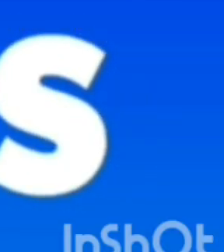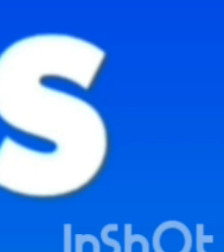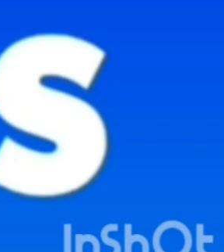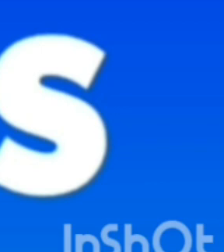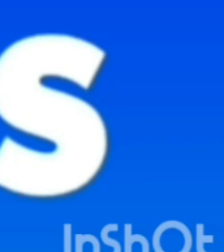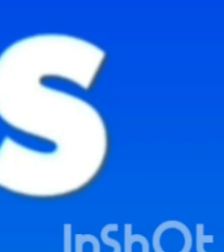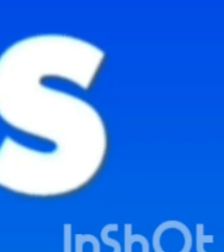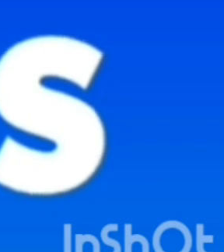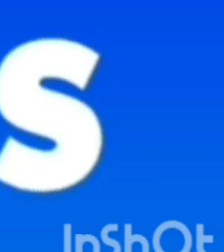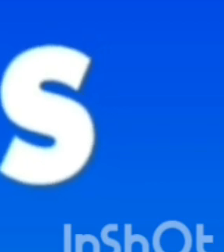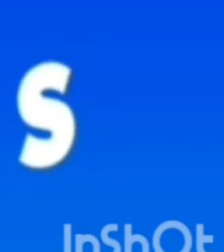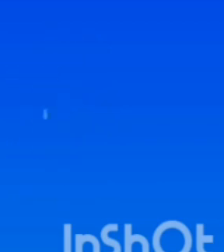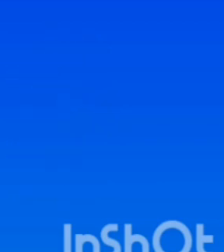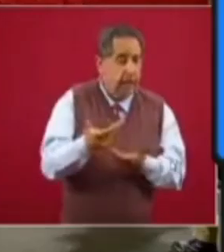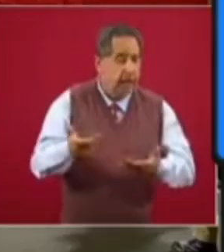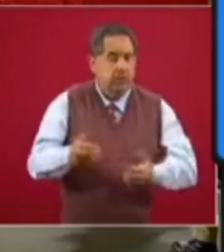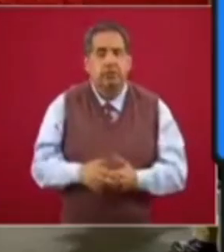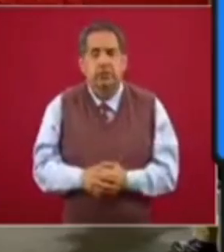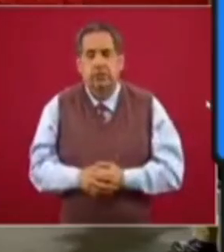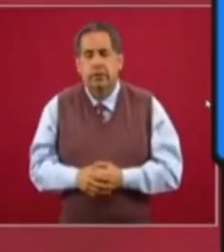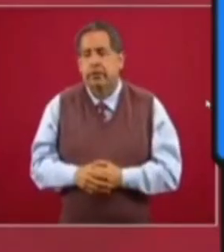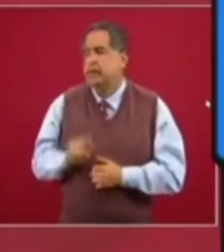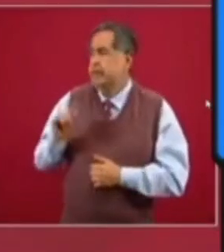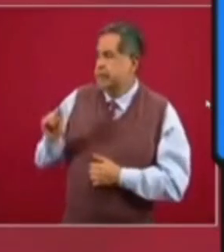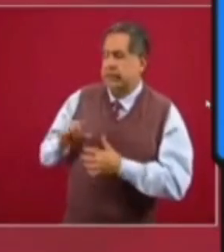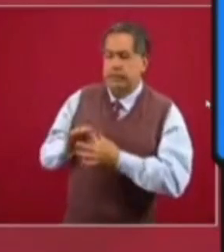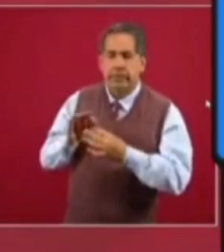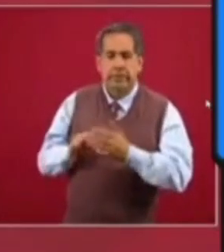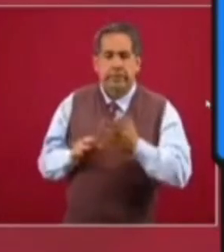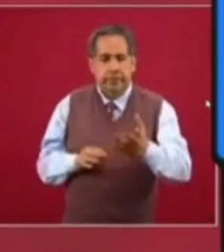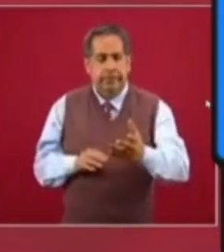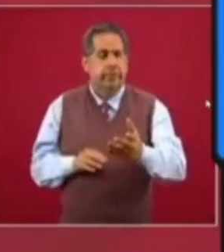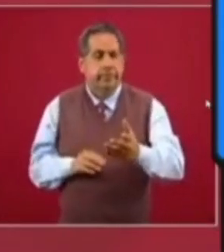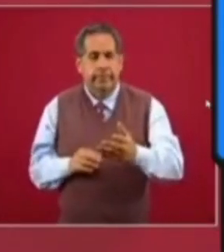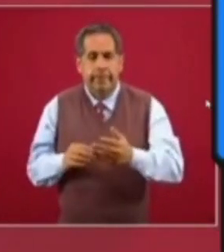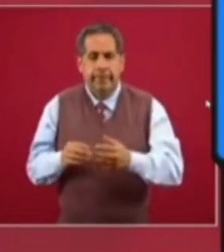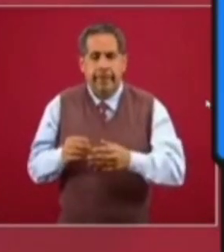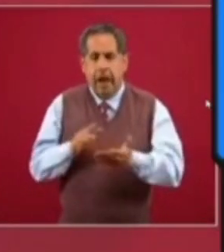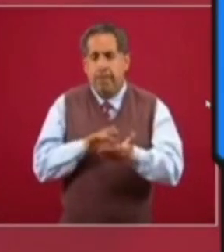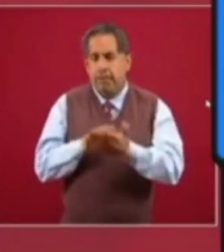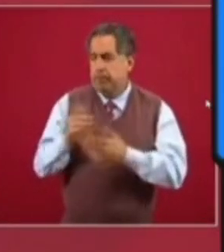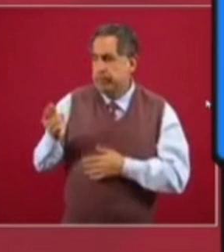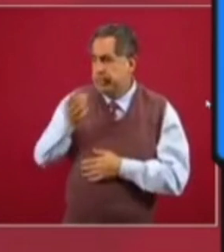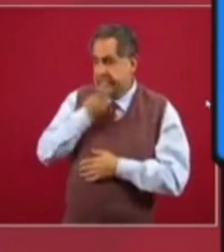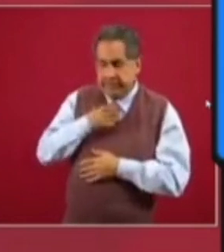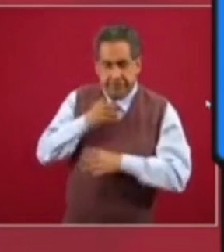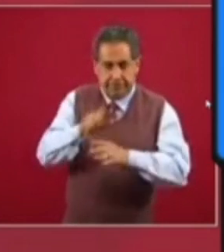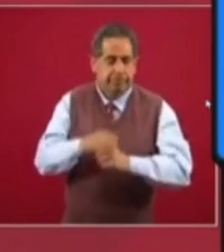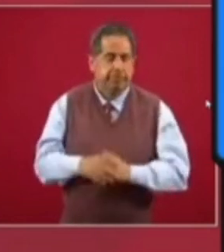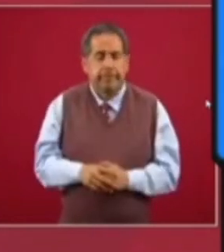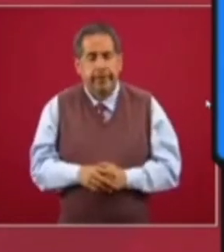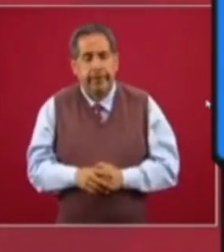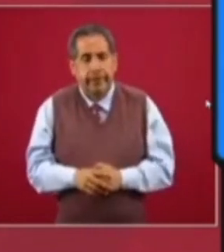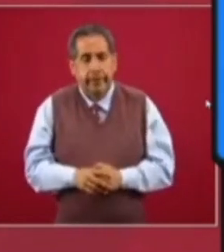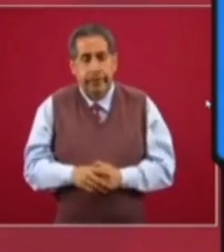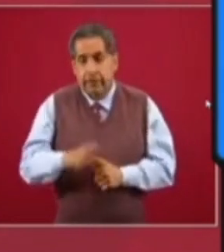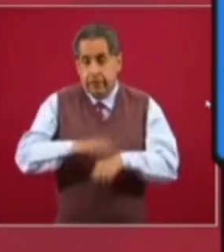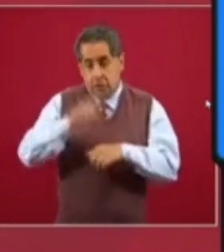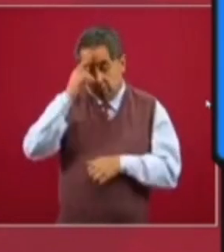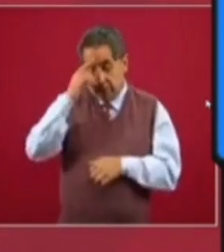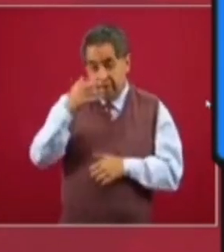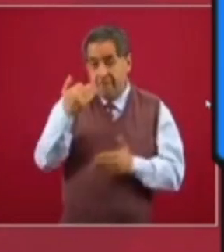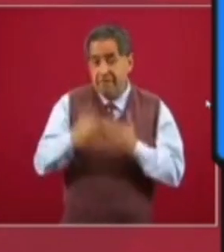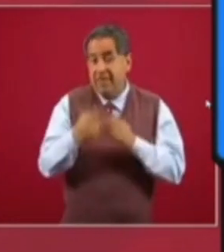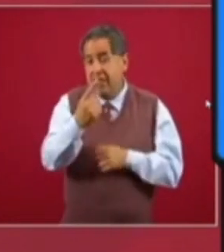Víctor Vlogs. Y ahorita nos apoya la subsecretaria Ariadna. Recordar que solo nos